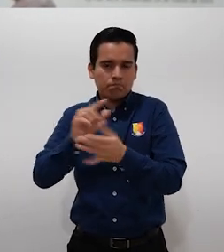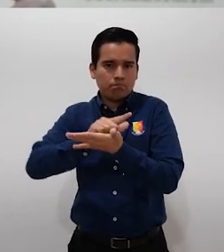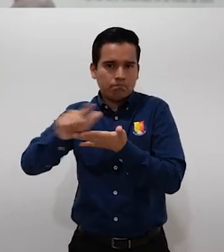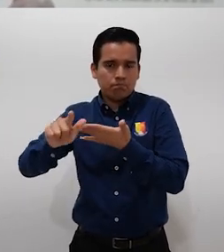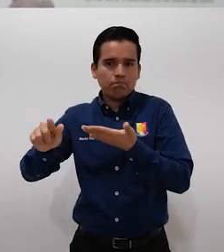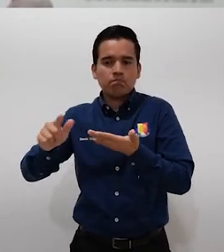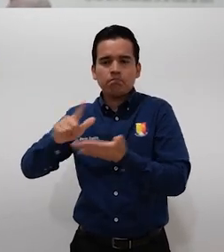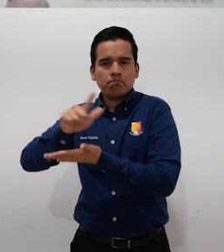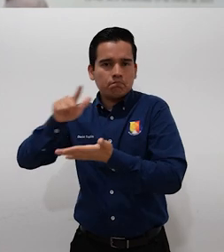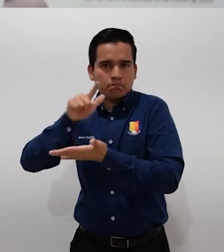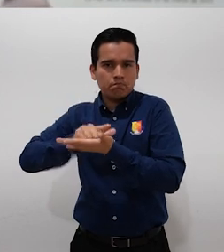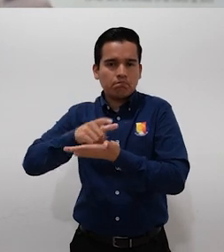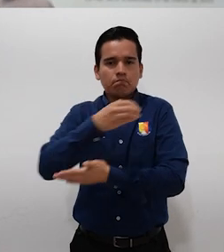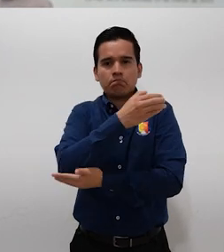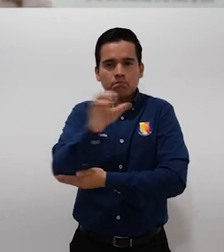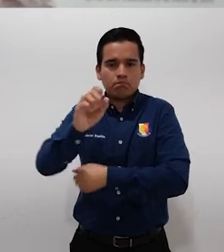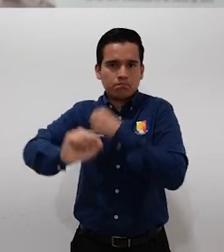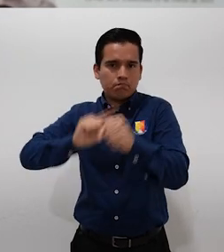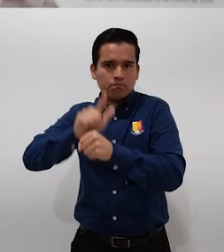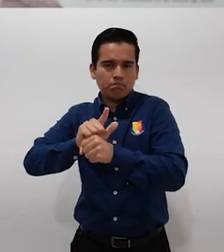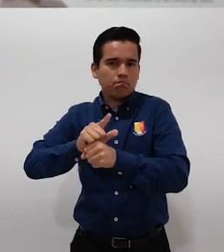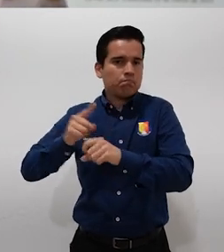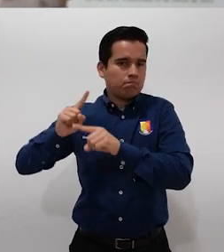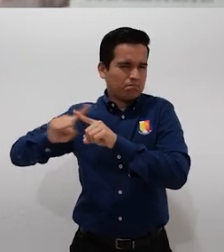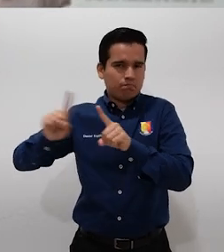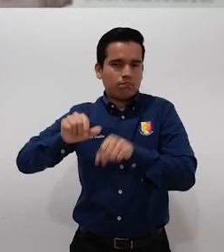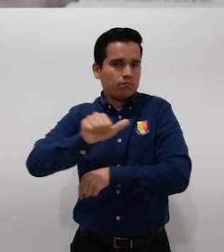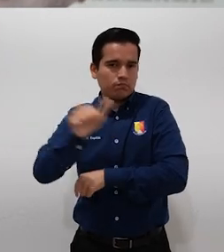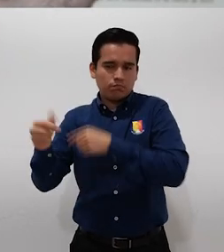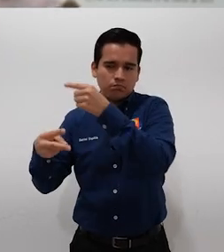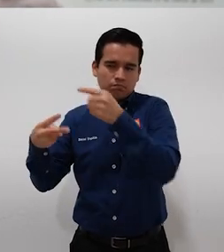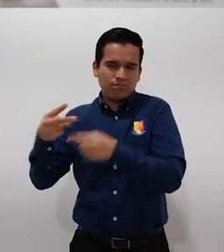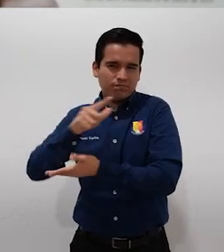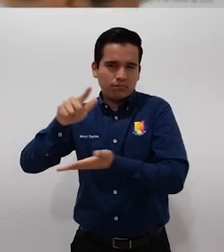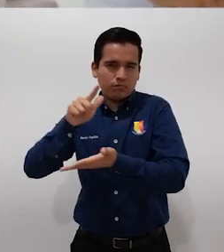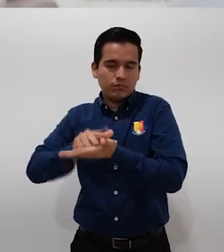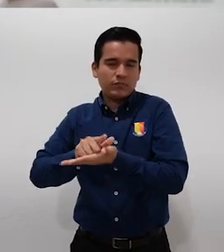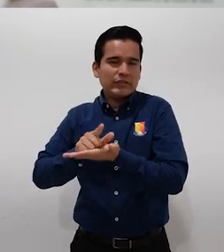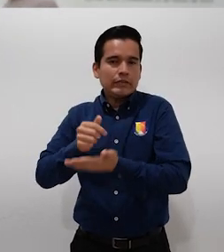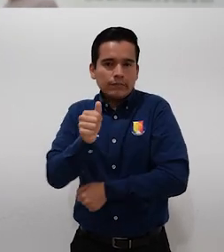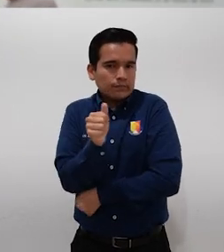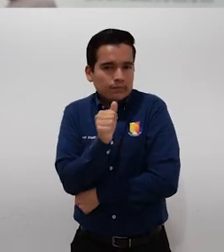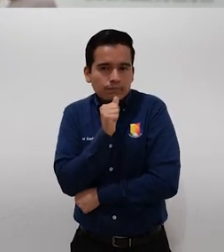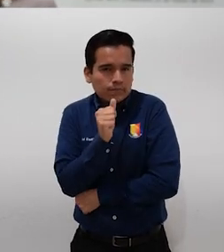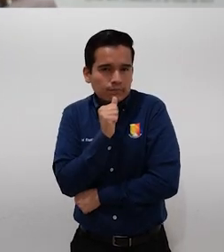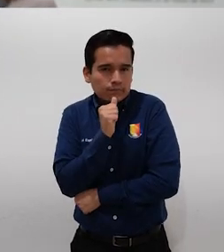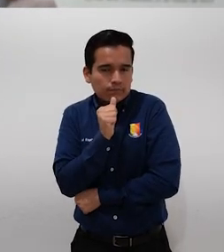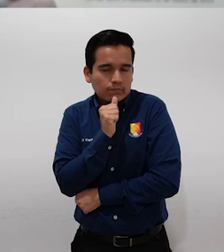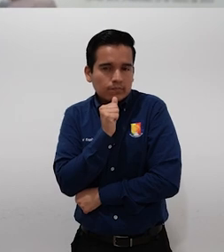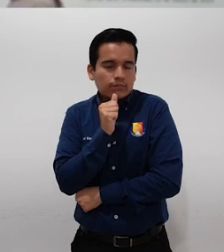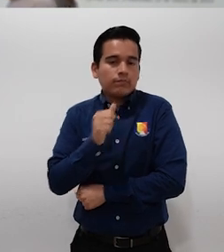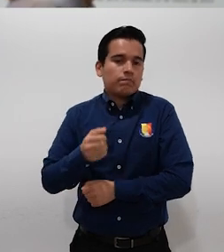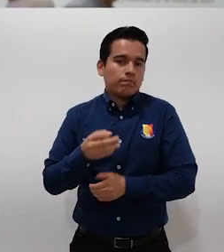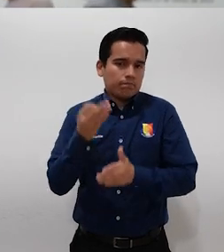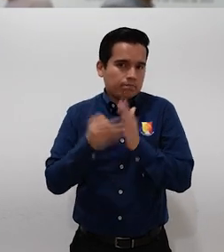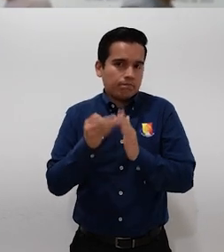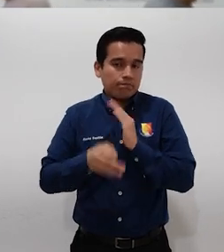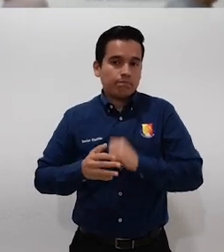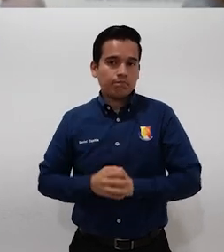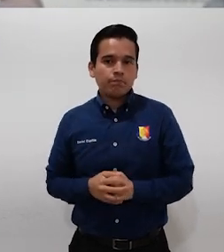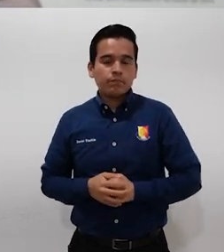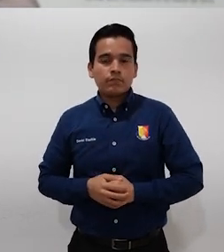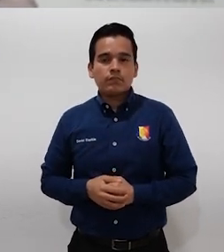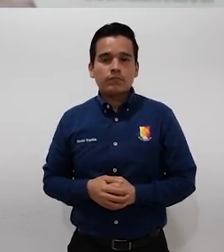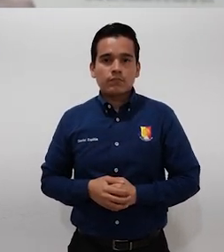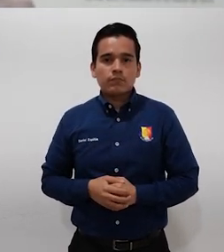ganadera, tenemos la ley apícola y otras dos leyes ahí que no hemos podido aterrizar con la ciudadanía. Entonces,